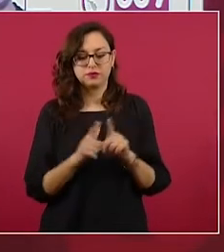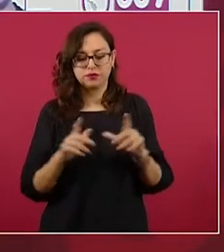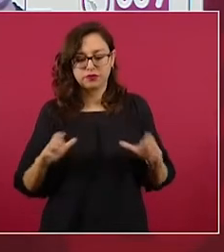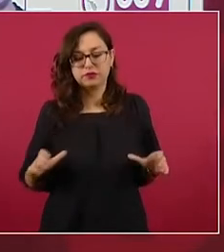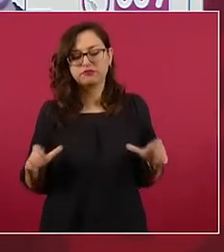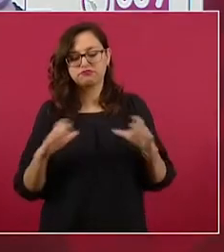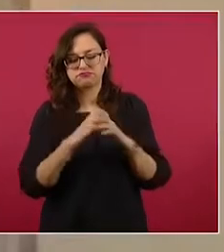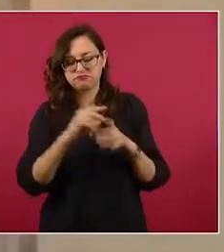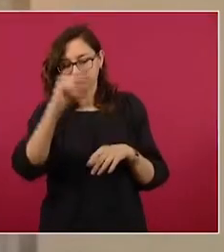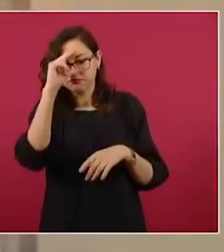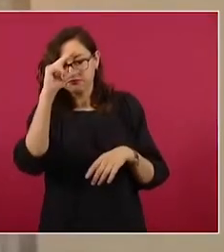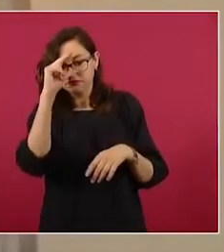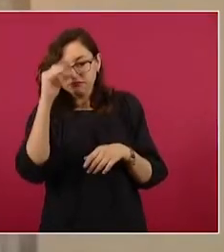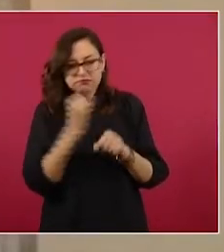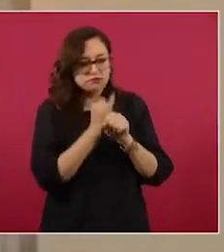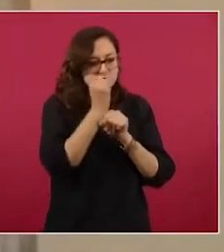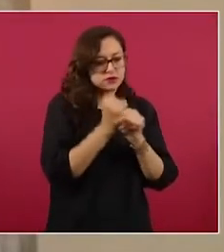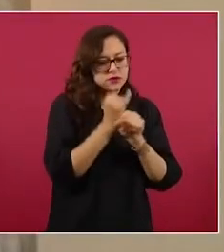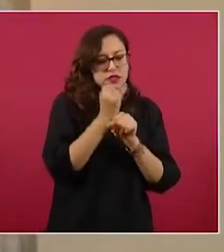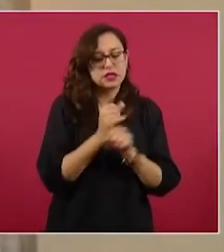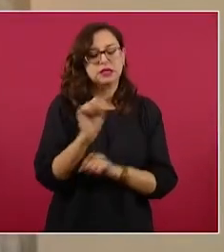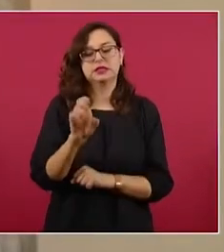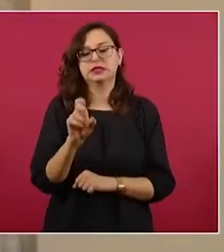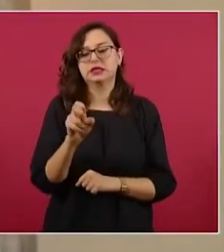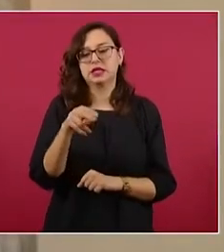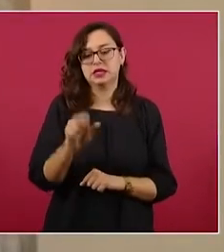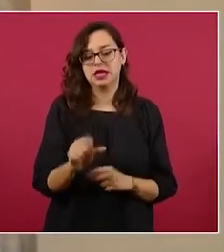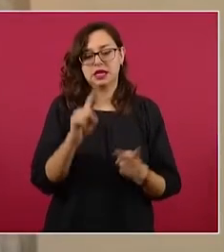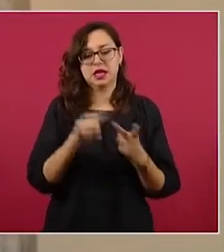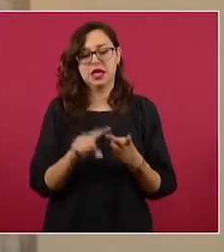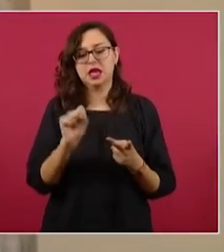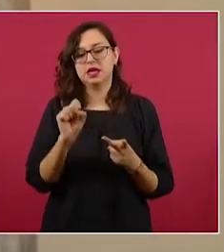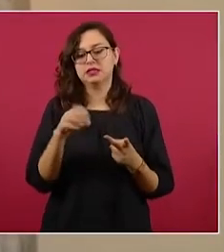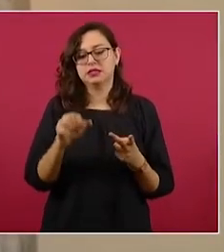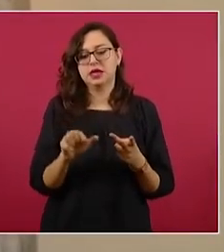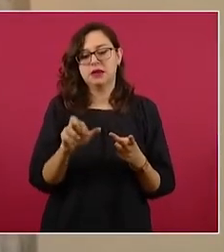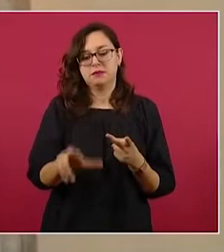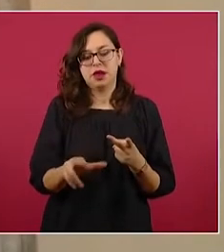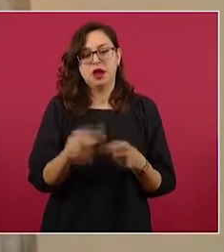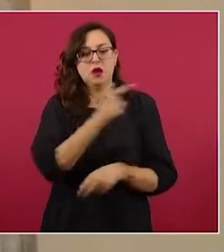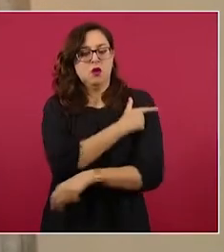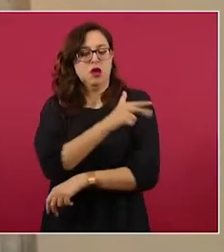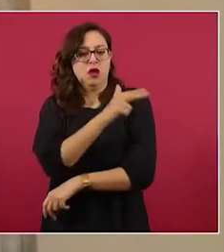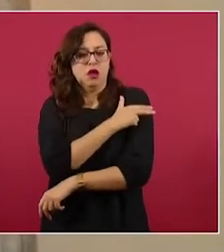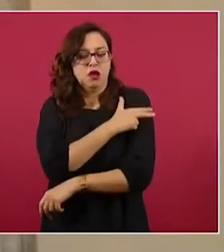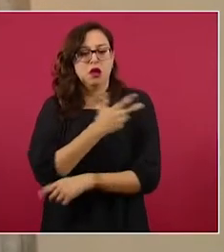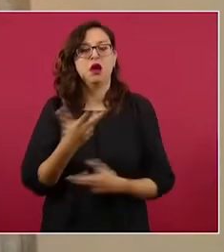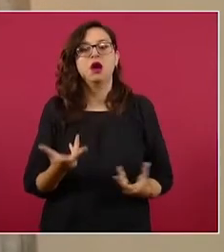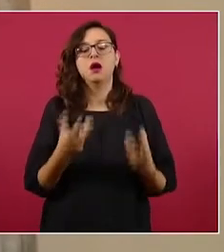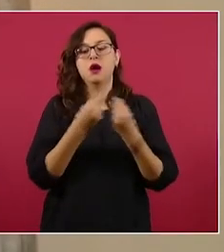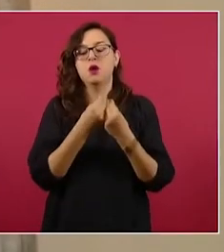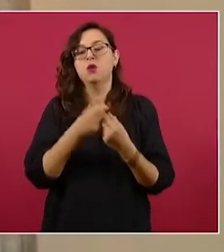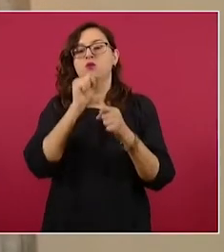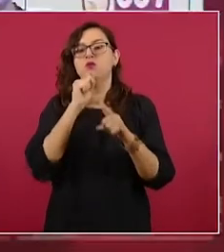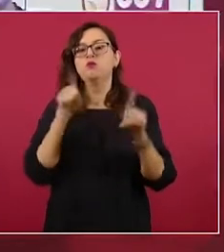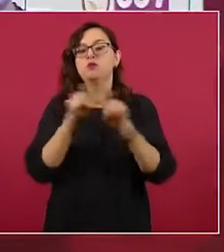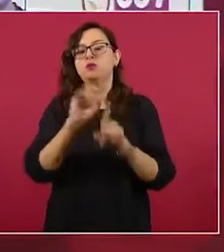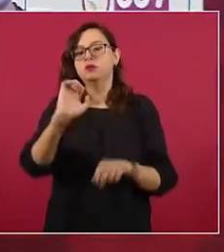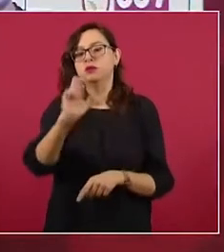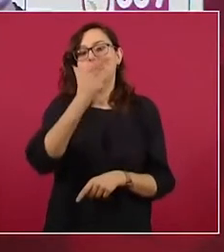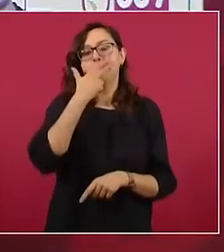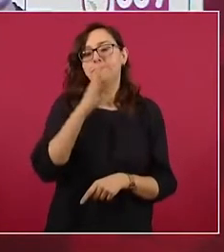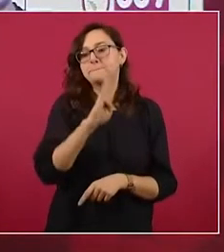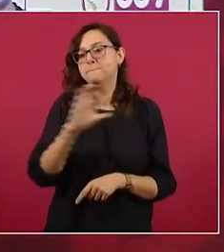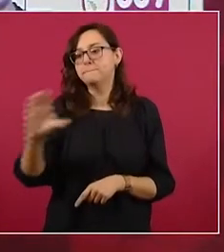despliegue permanente de Sedena y la Guardia Nacional, permitieron que en coordinación con las fiscalías de Chihuahua y Baja California